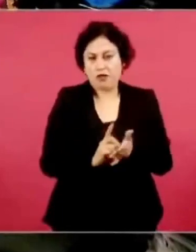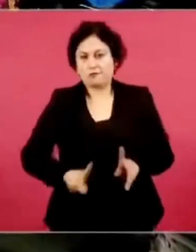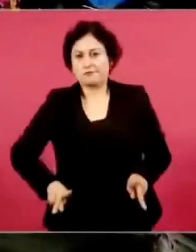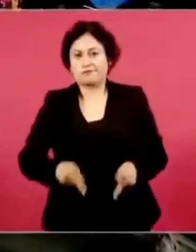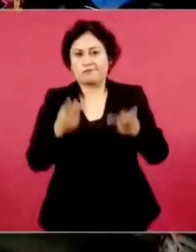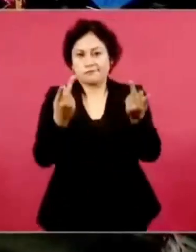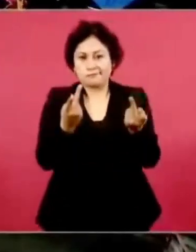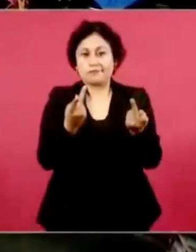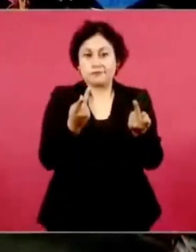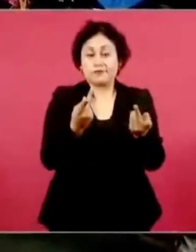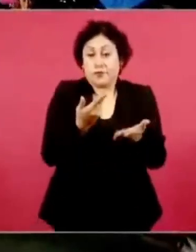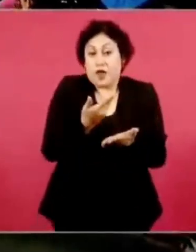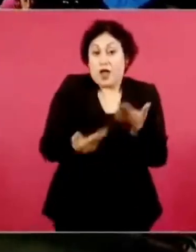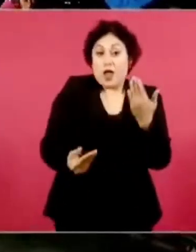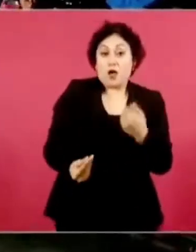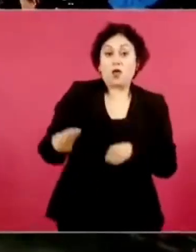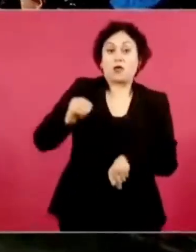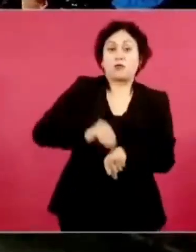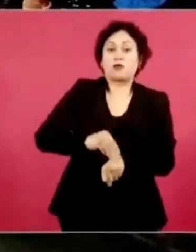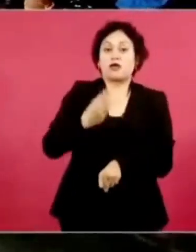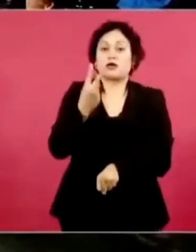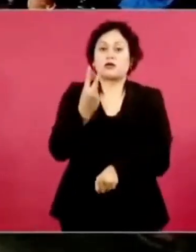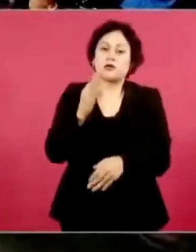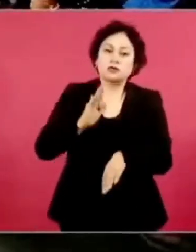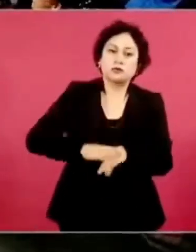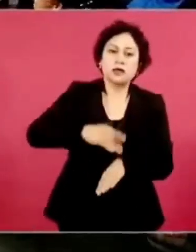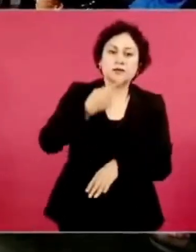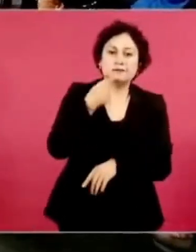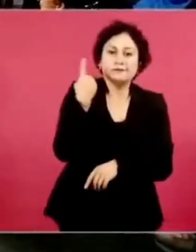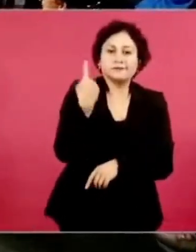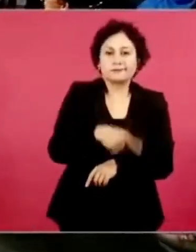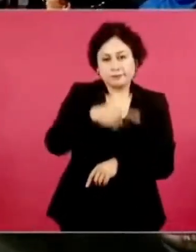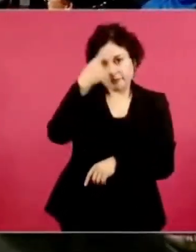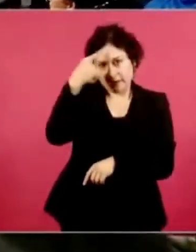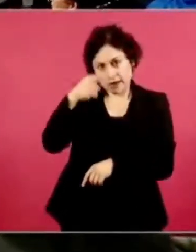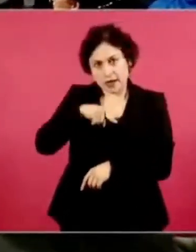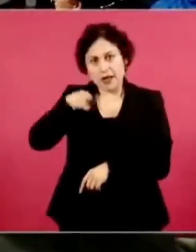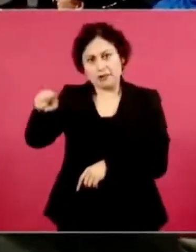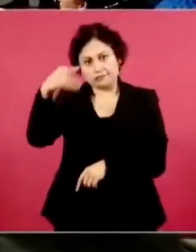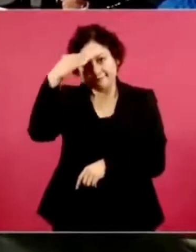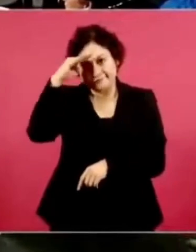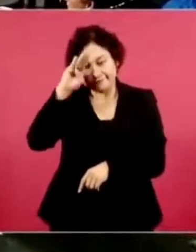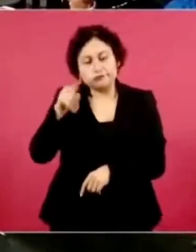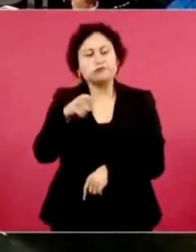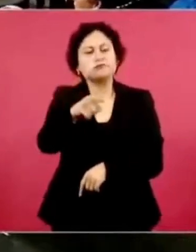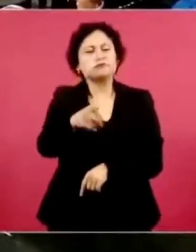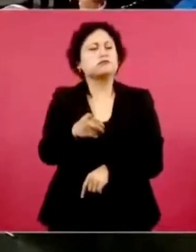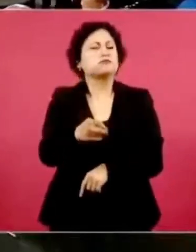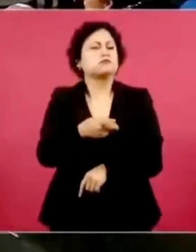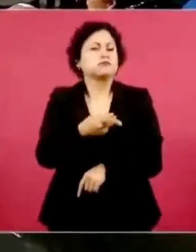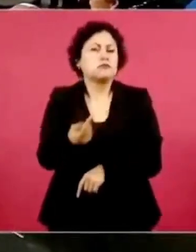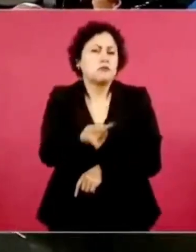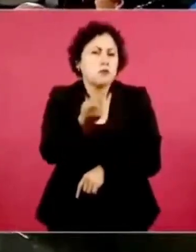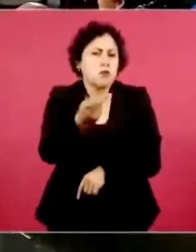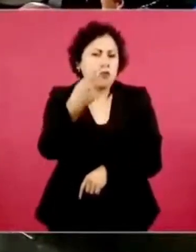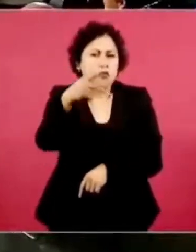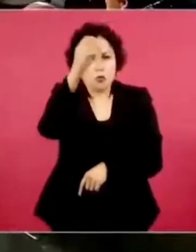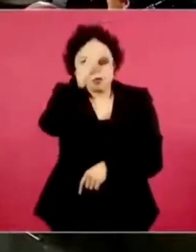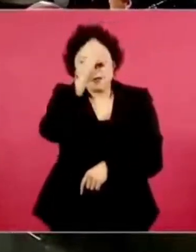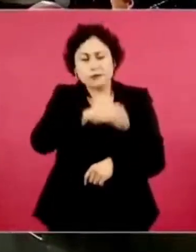cargos, justamente en esta época electoral y que no fue antes? Pues es parte de lo mismo y